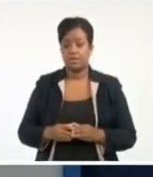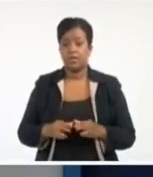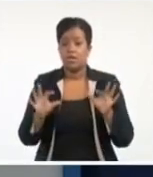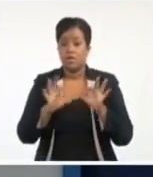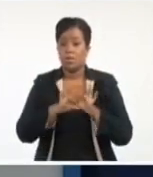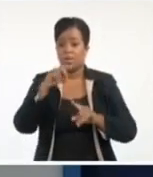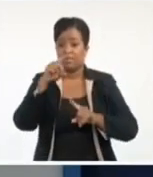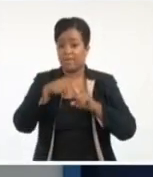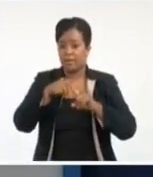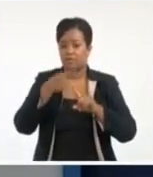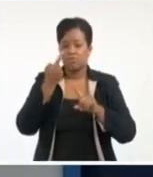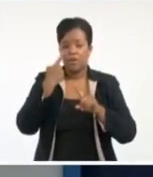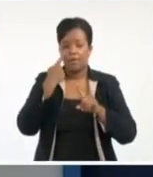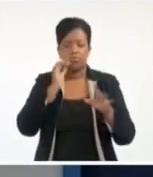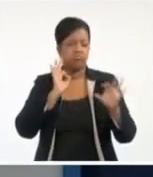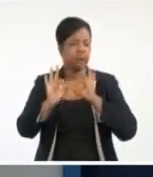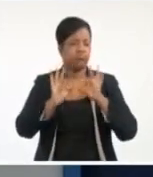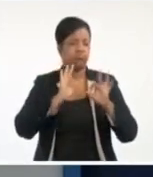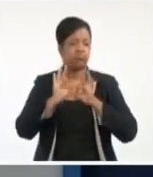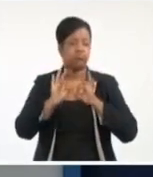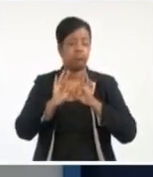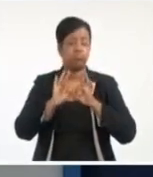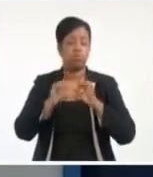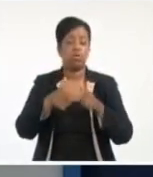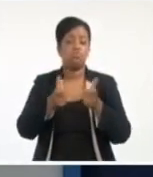el Consejo de Defensa Provincial dictaminó nuevas medidas para los territorios.